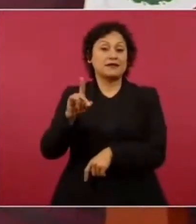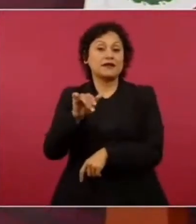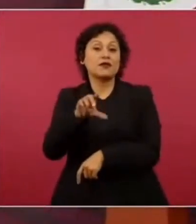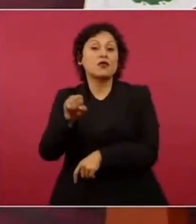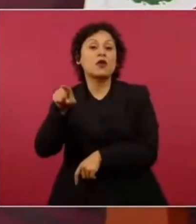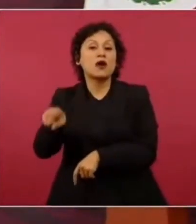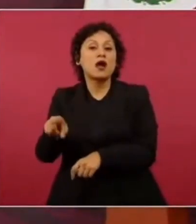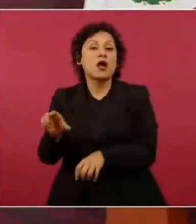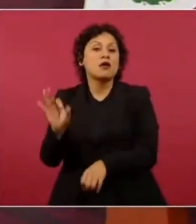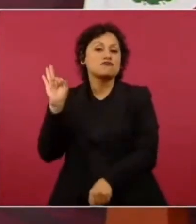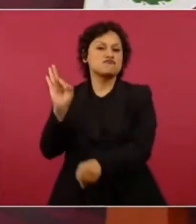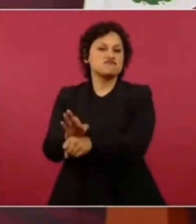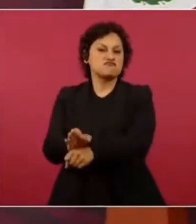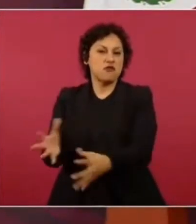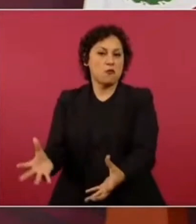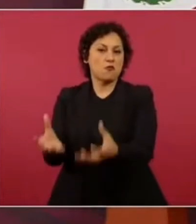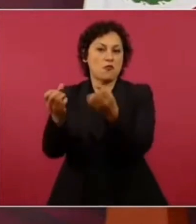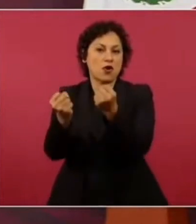Eso fue a prueba.